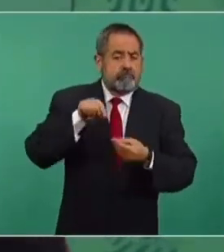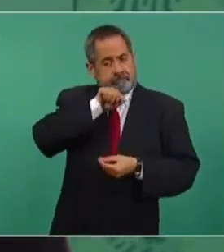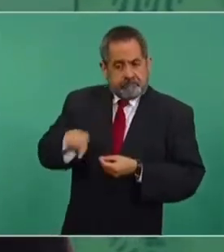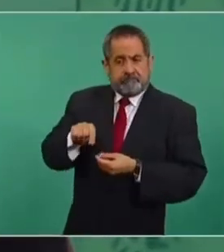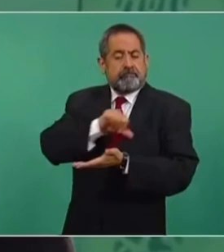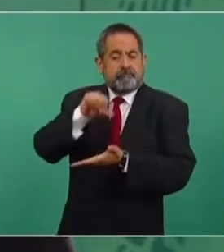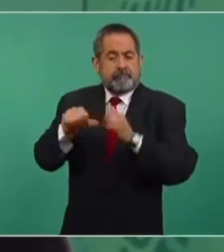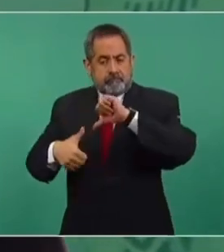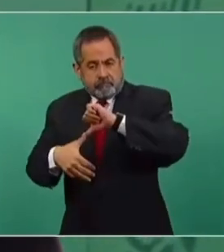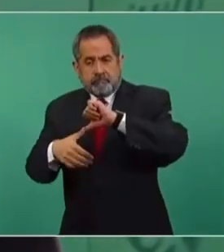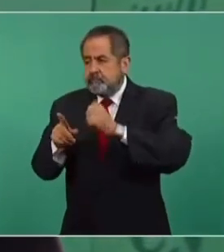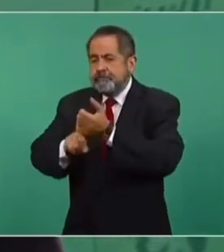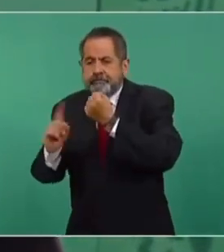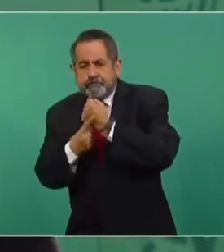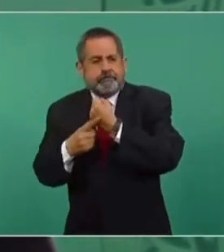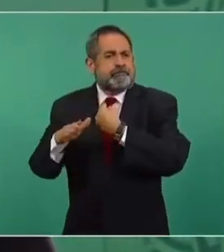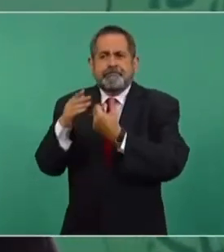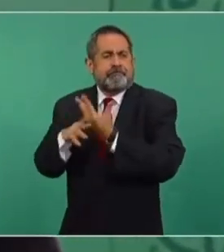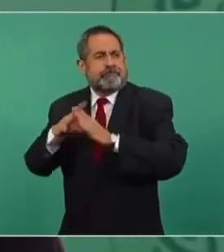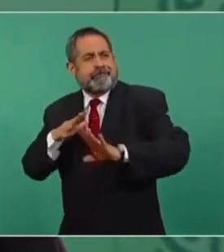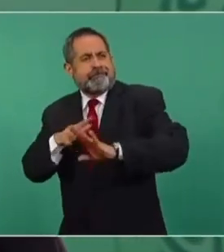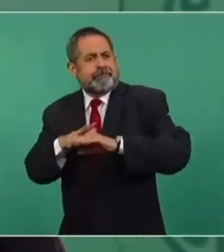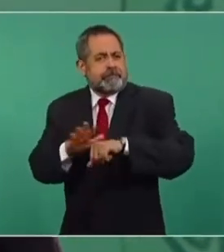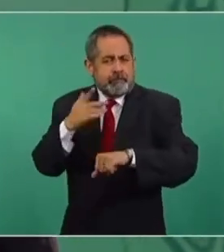en Centroamérica, en atender las causas de la migración.